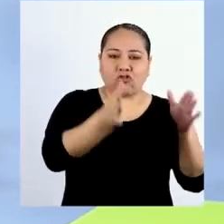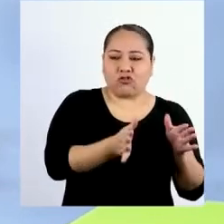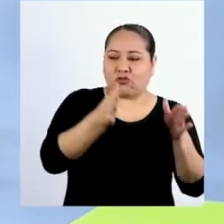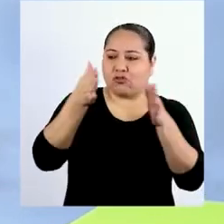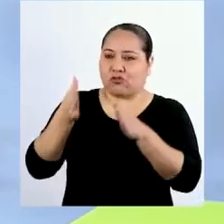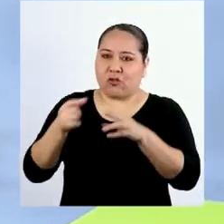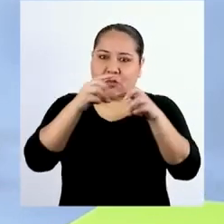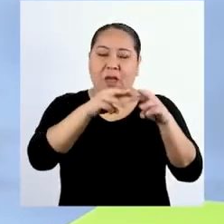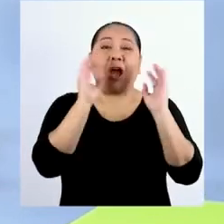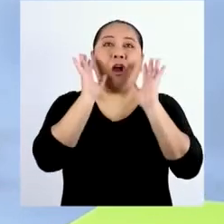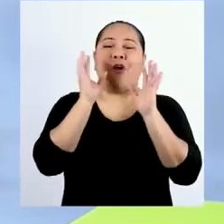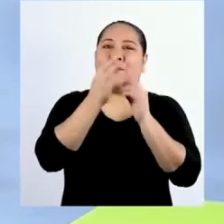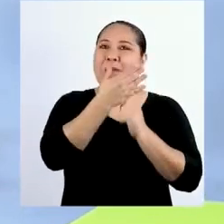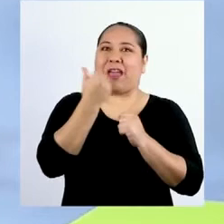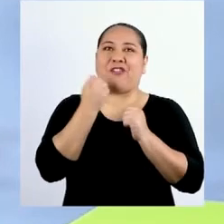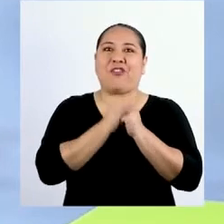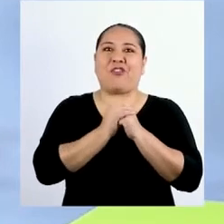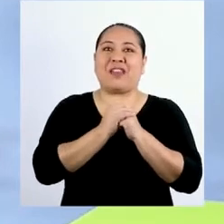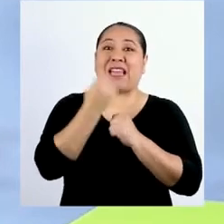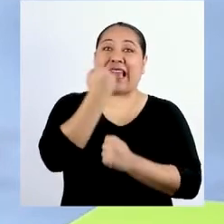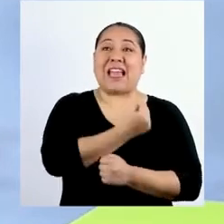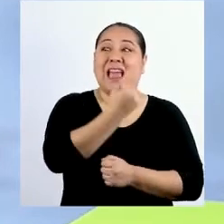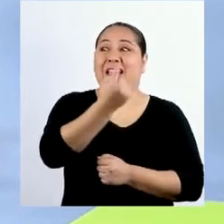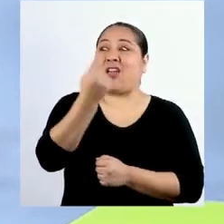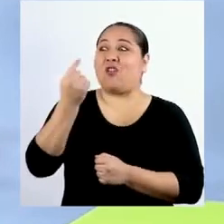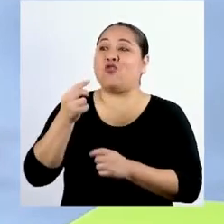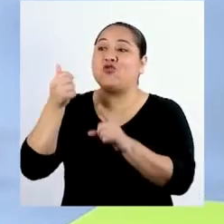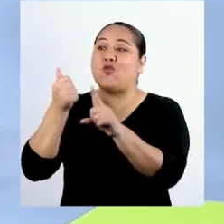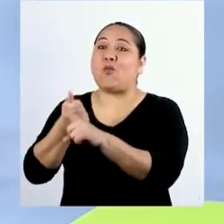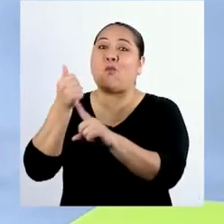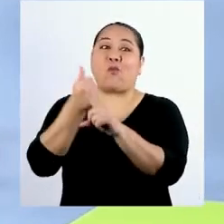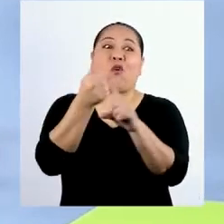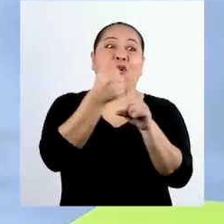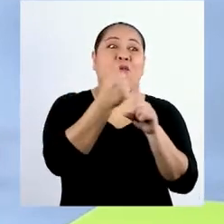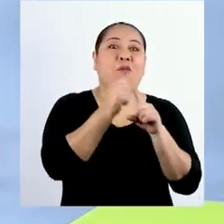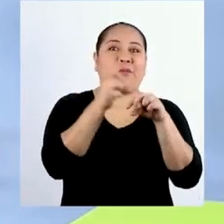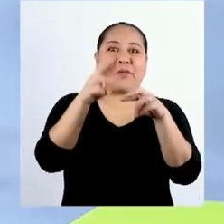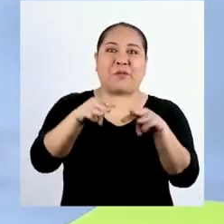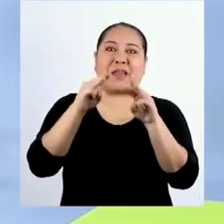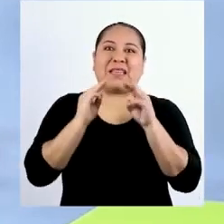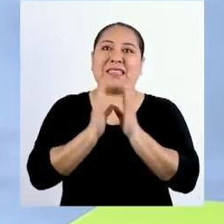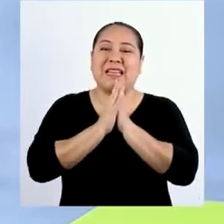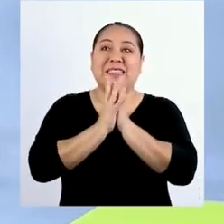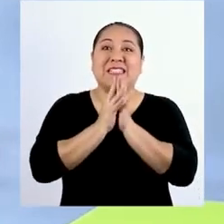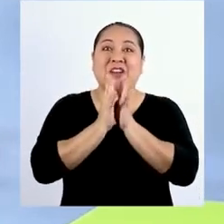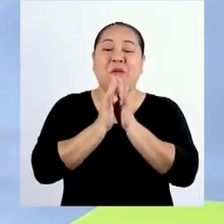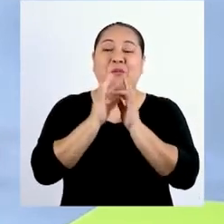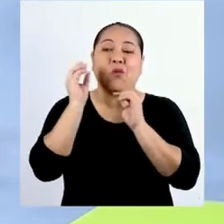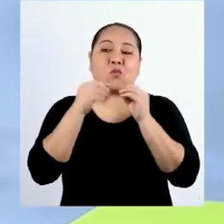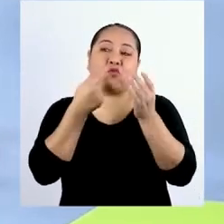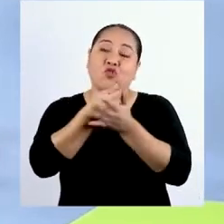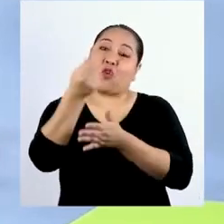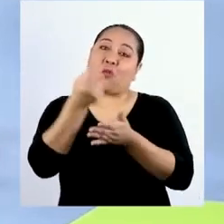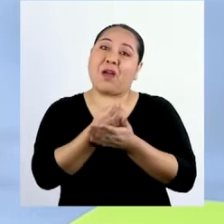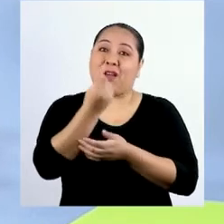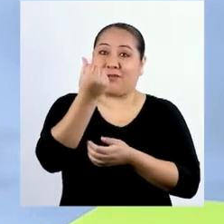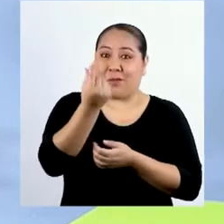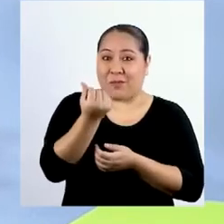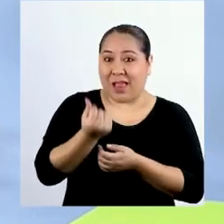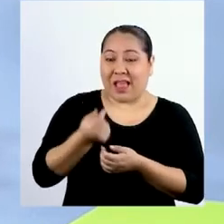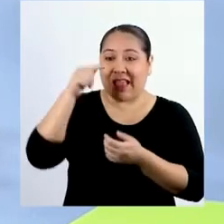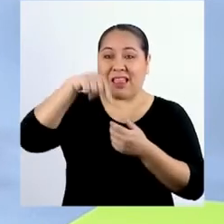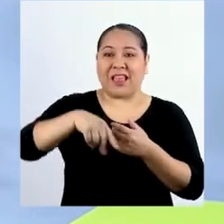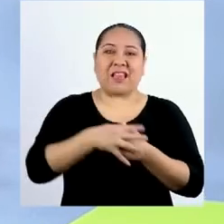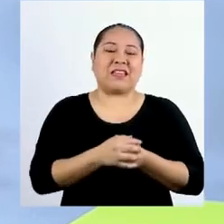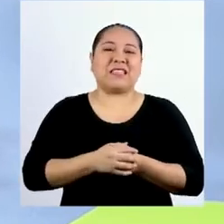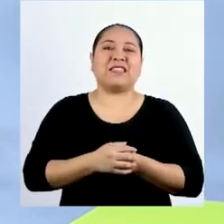escritorios. O mejor aún, que cada uno tenga su propio escritorio. Y lo podemos comprar con las ganancias